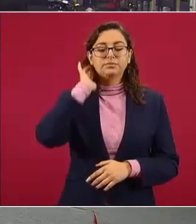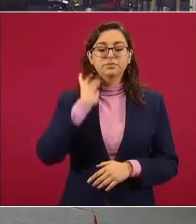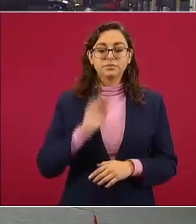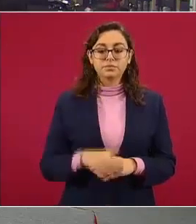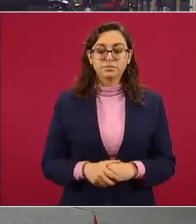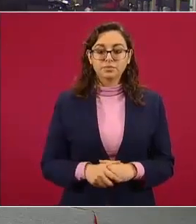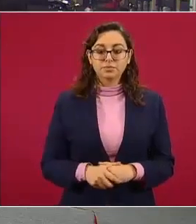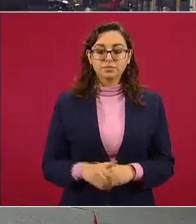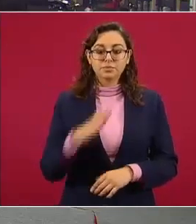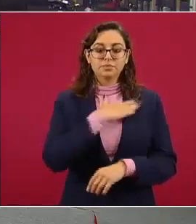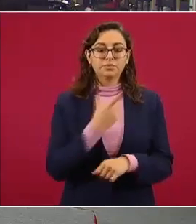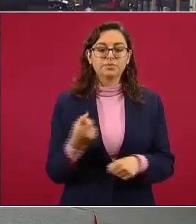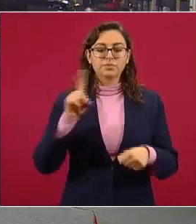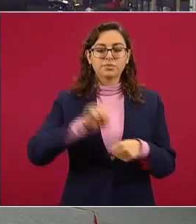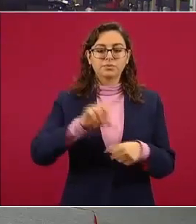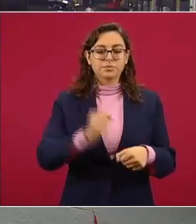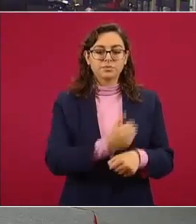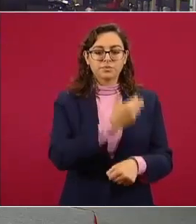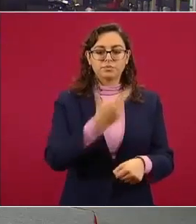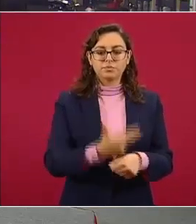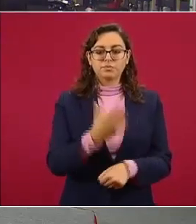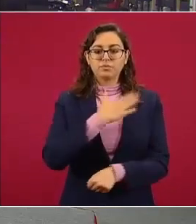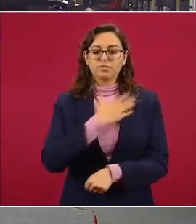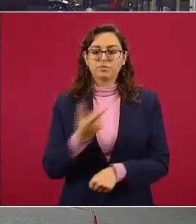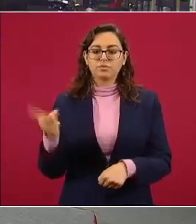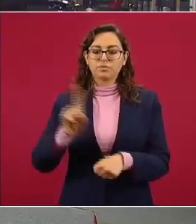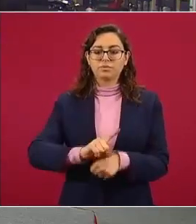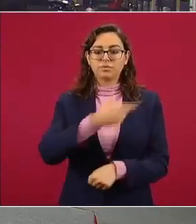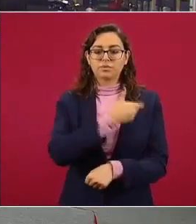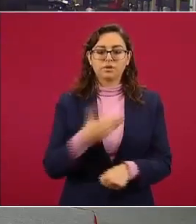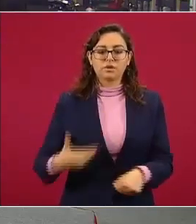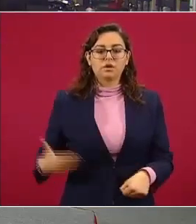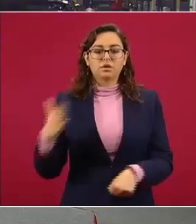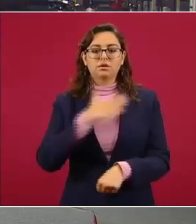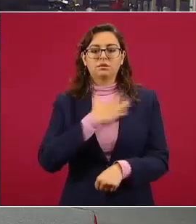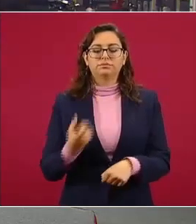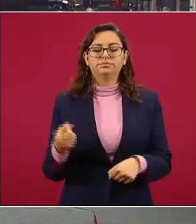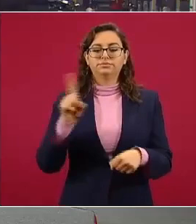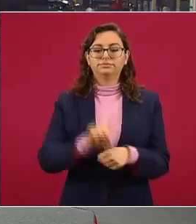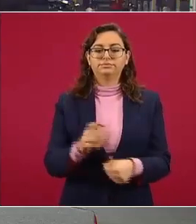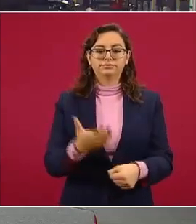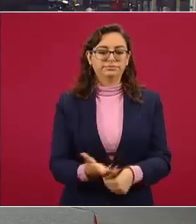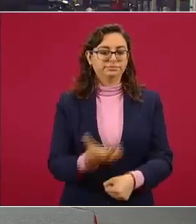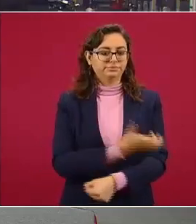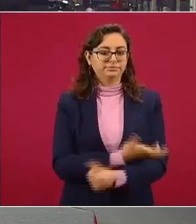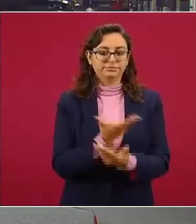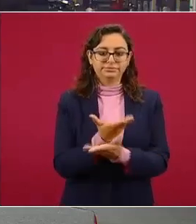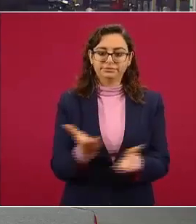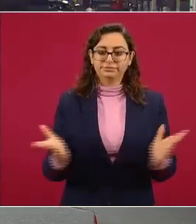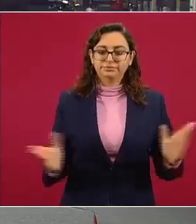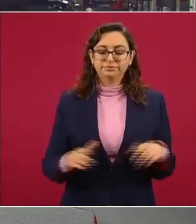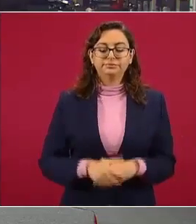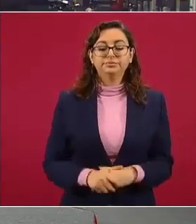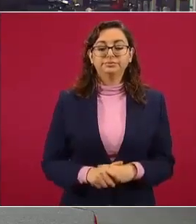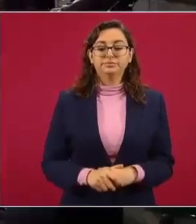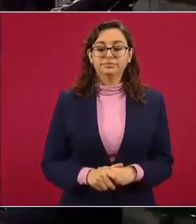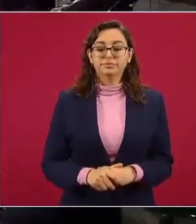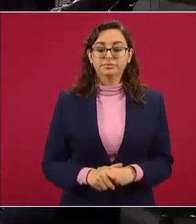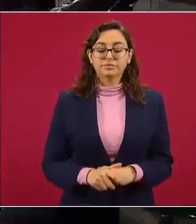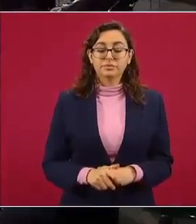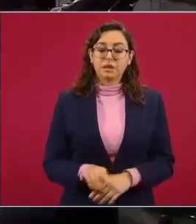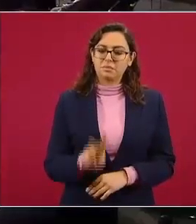buenos días secretario buenos días presidente buenos días compañeros bueno en este asunto tenemos aquí varias